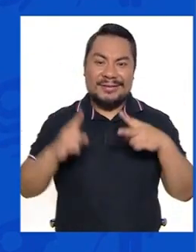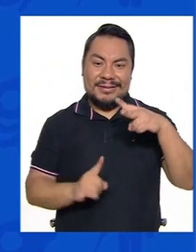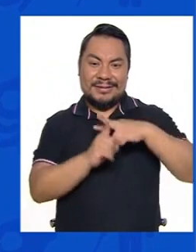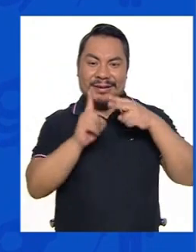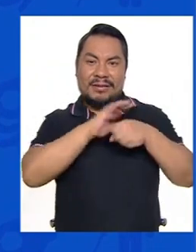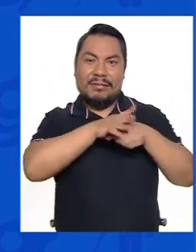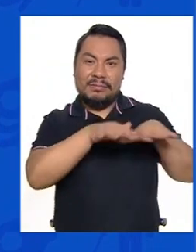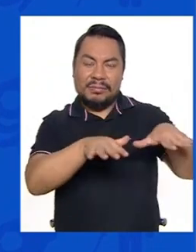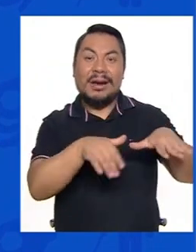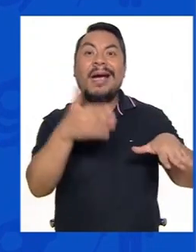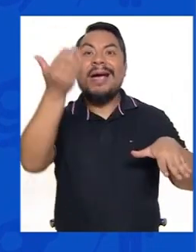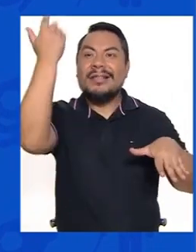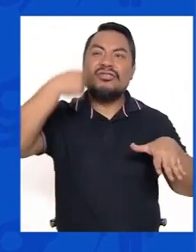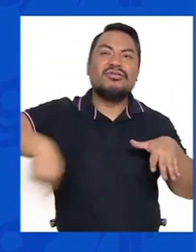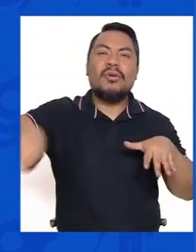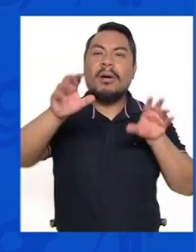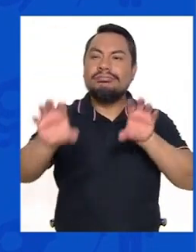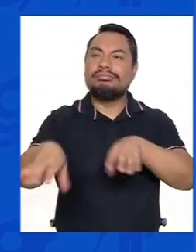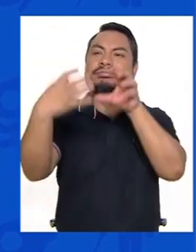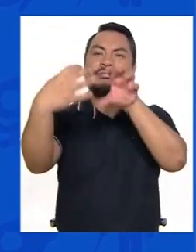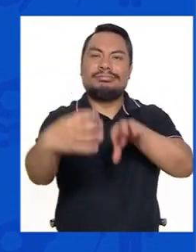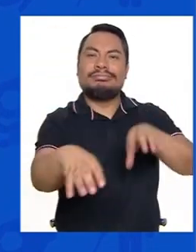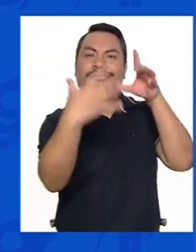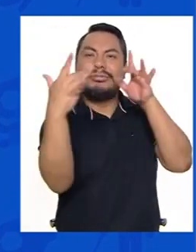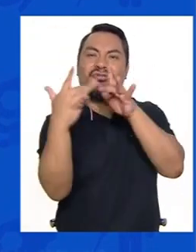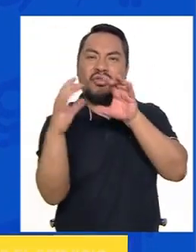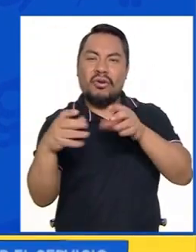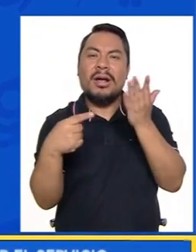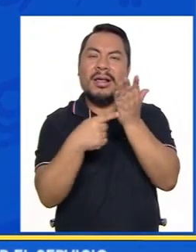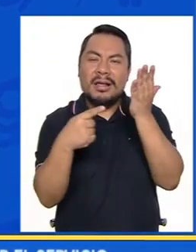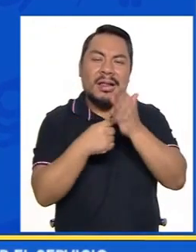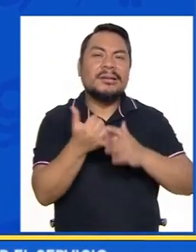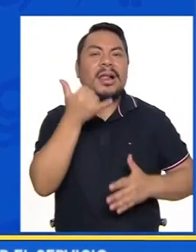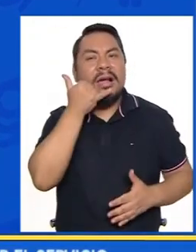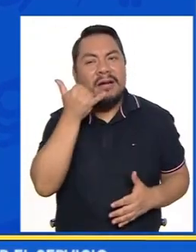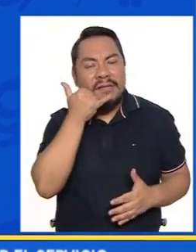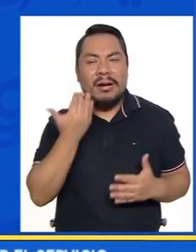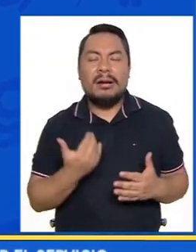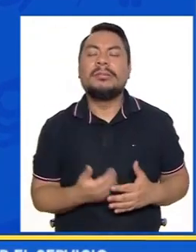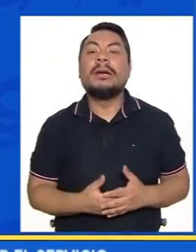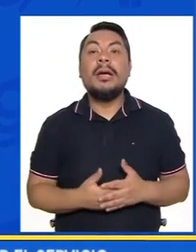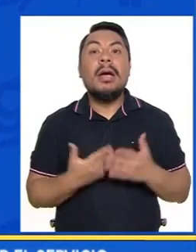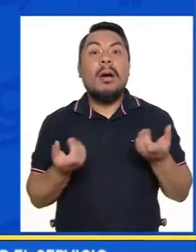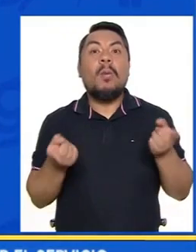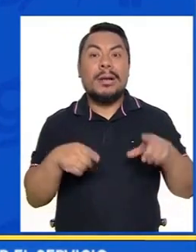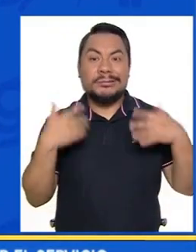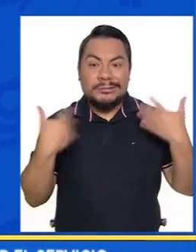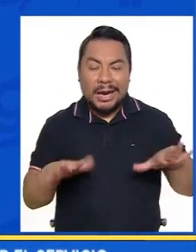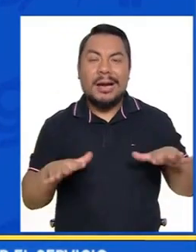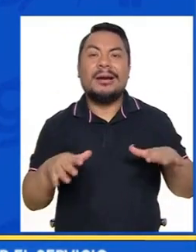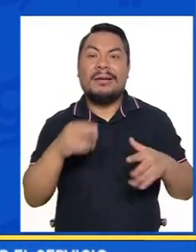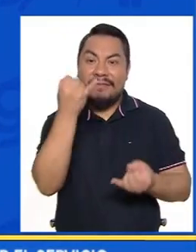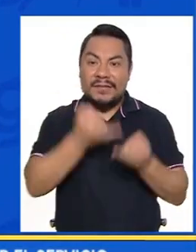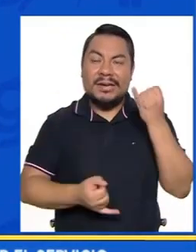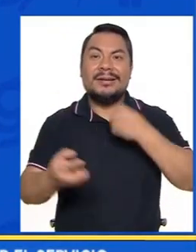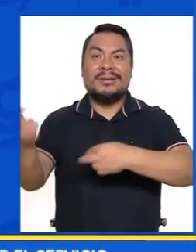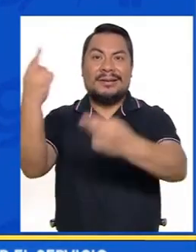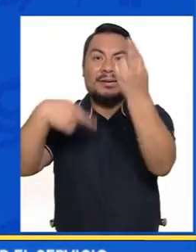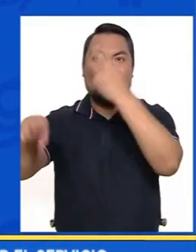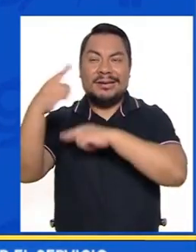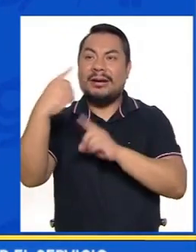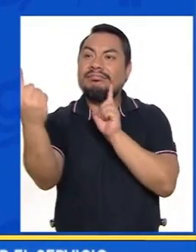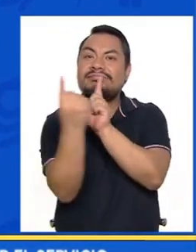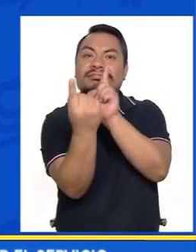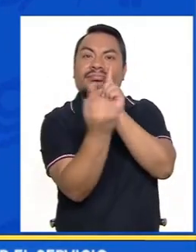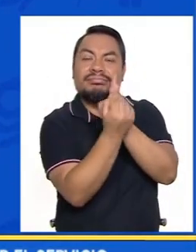al principio era virtual, de manera telefónica. Al regresar a la presencialidad, se vio la potencialidad